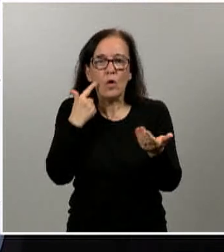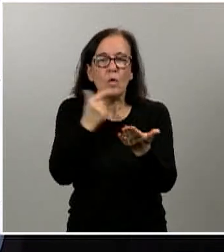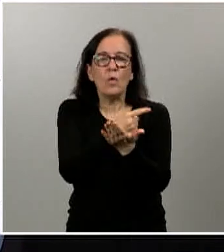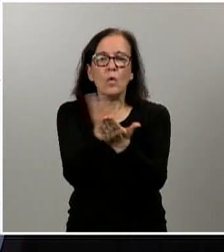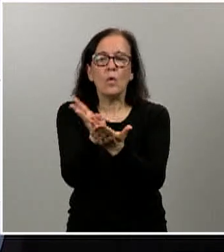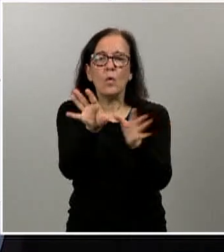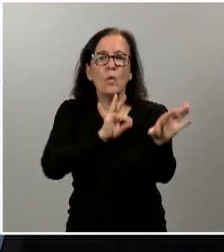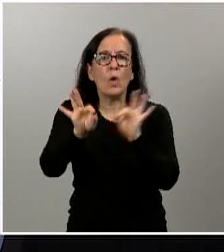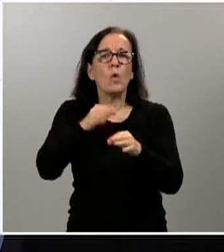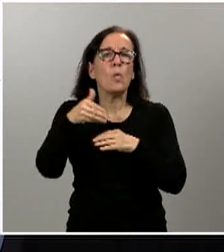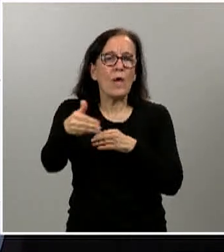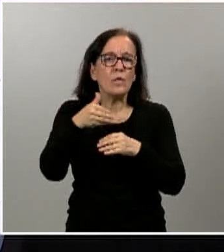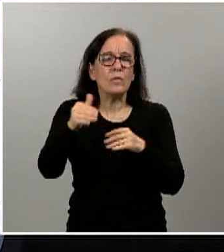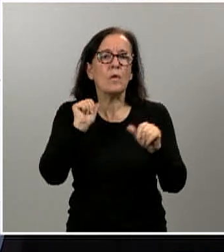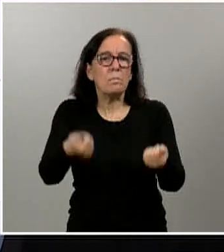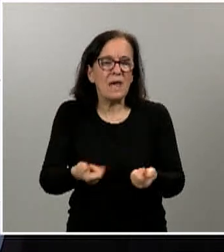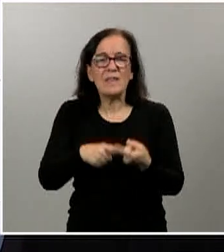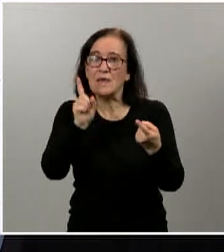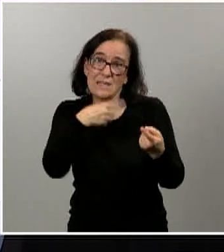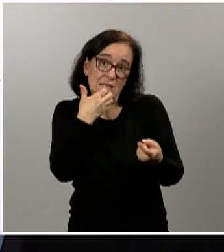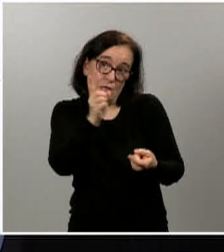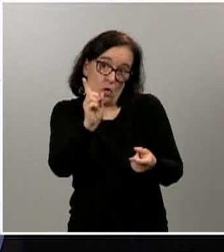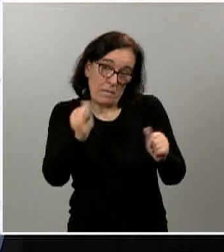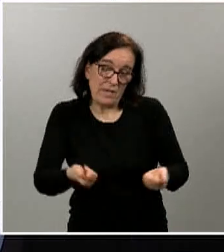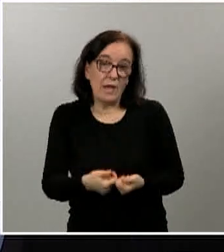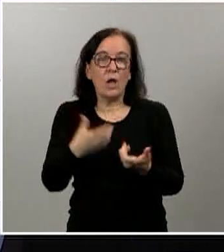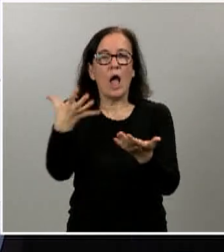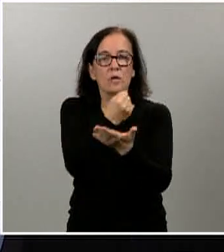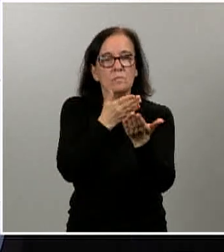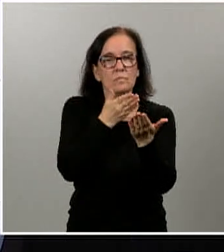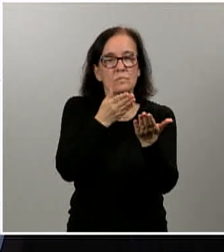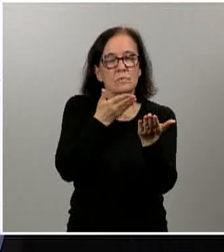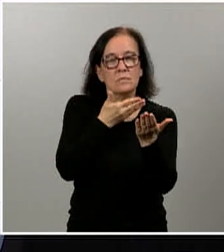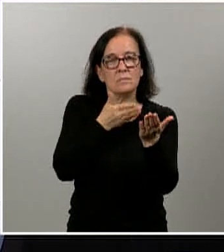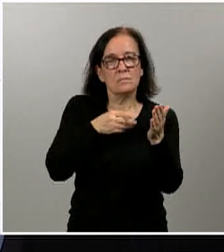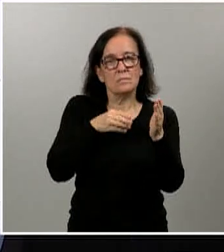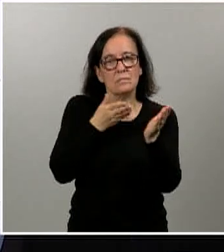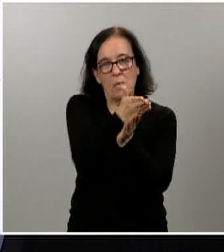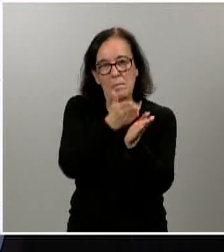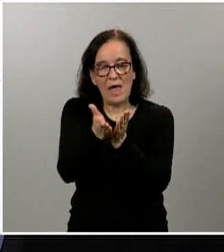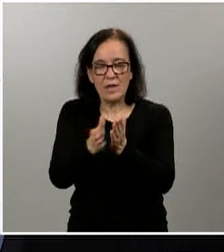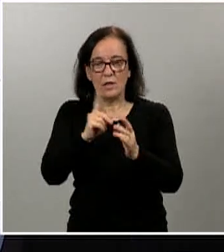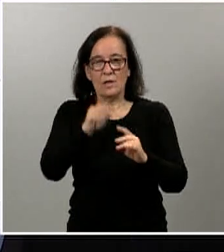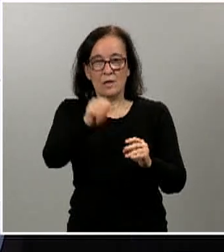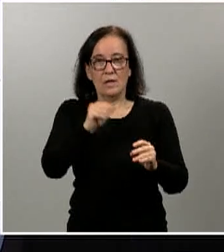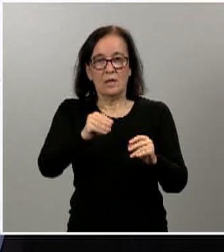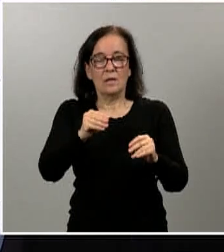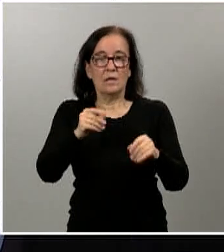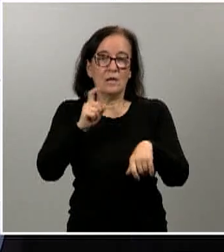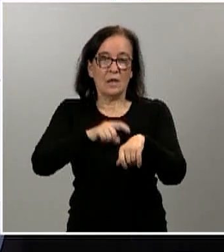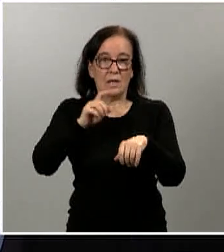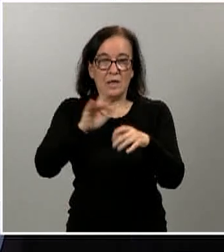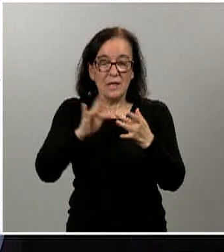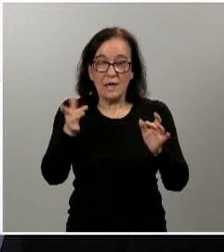empezará, si no ha sido así? Hay otros medios que también se lo preguntan, la hora digital, la población está pendiente